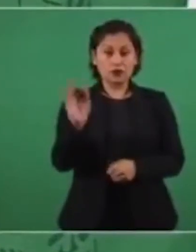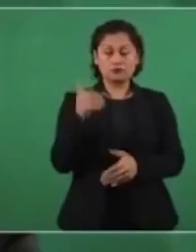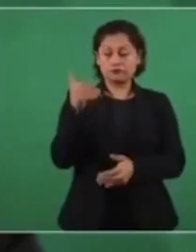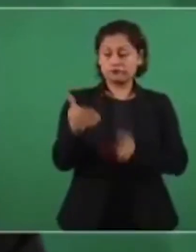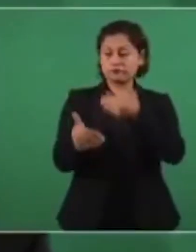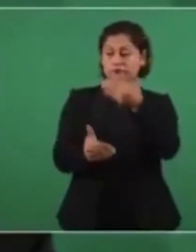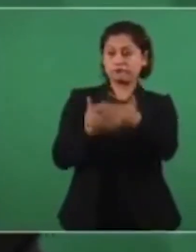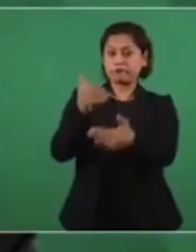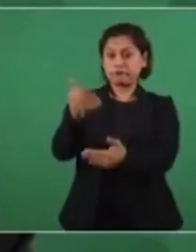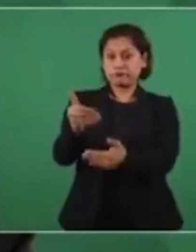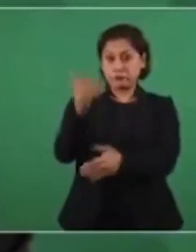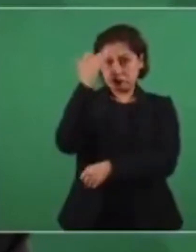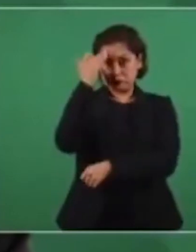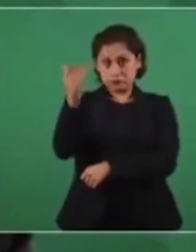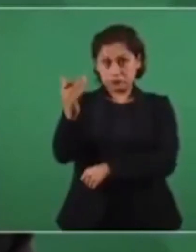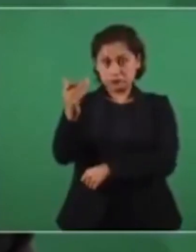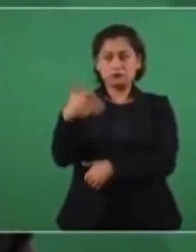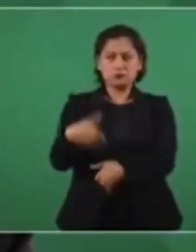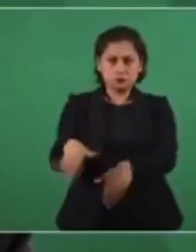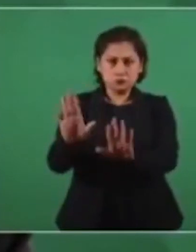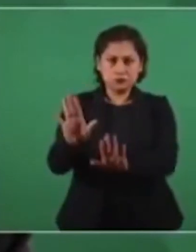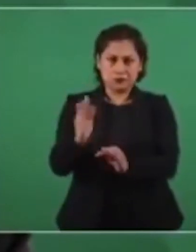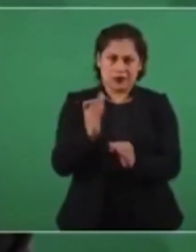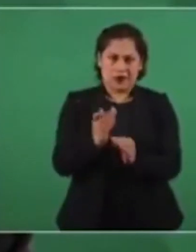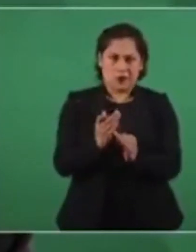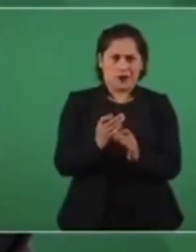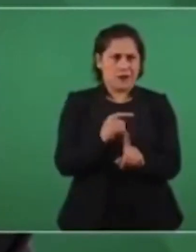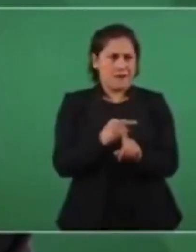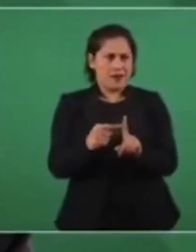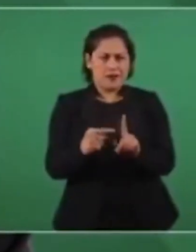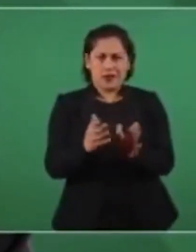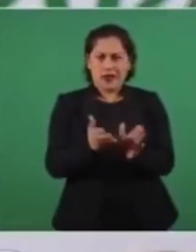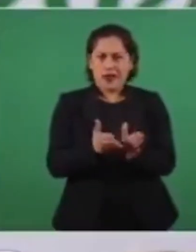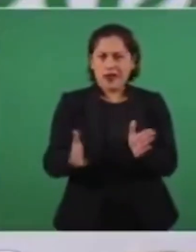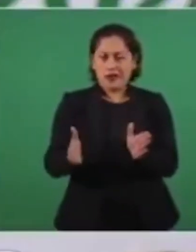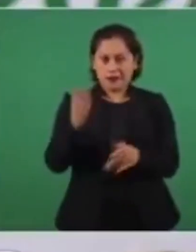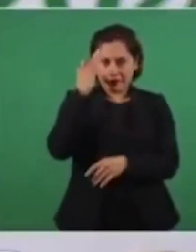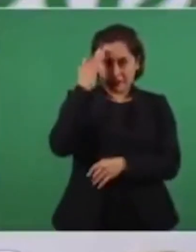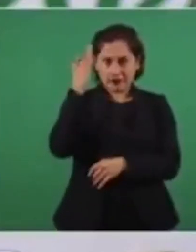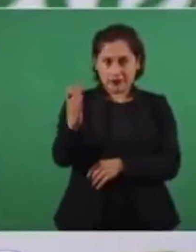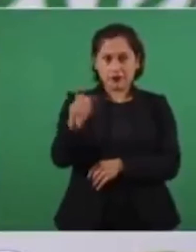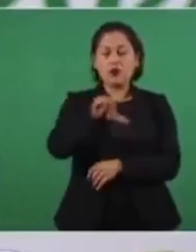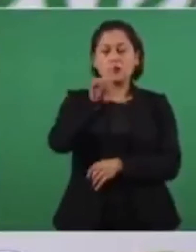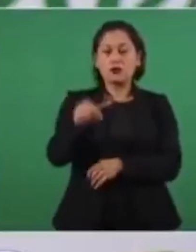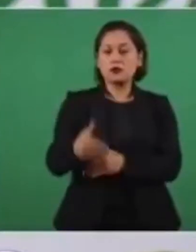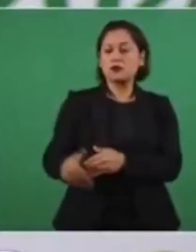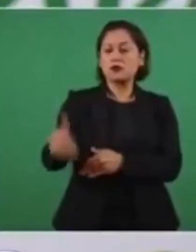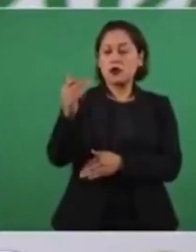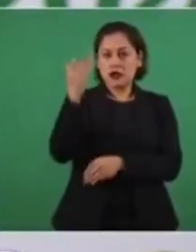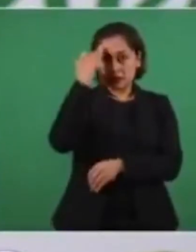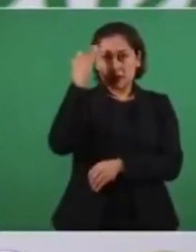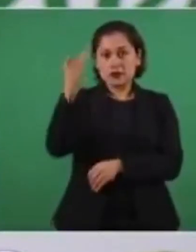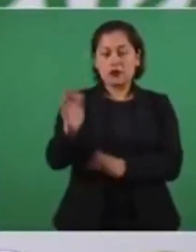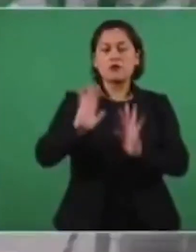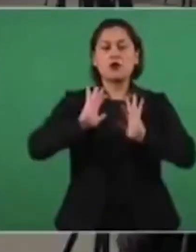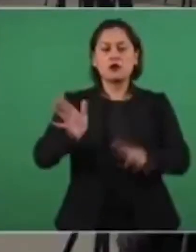faltan, estamos a la mitad del gobierno. Cuando eso llegue, estemos preparados para participar de acuerdo a